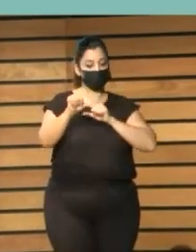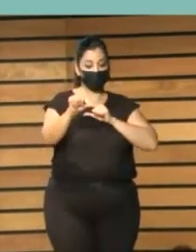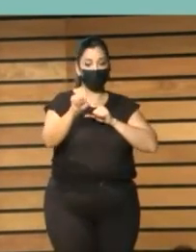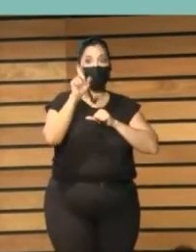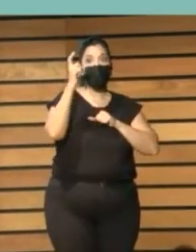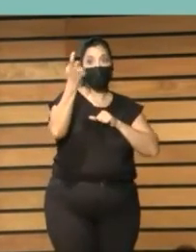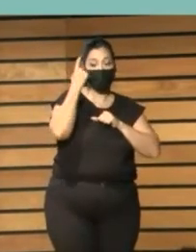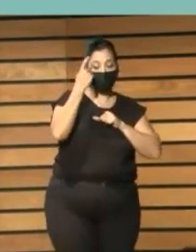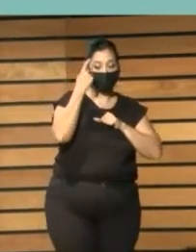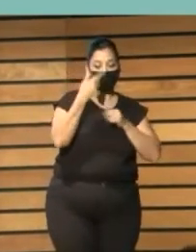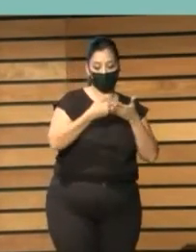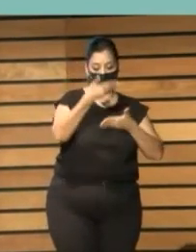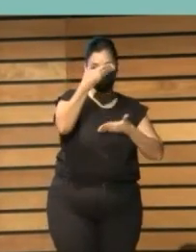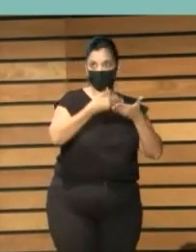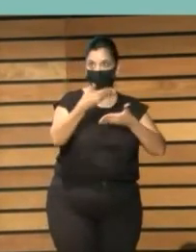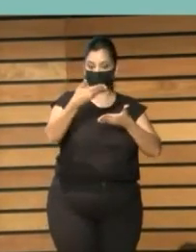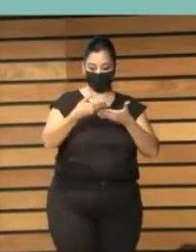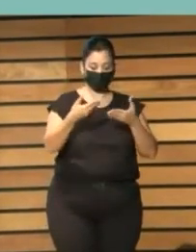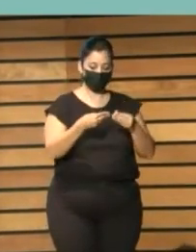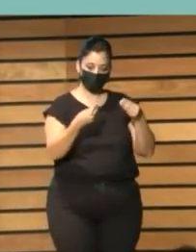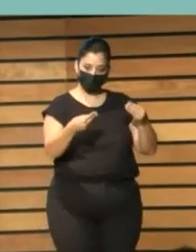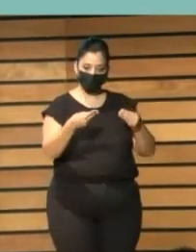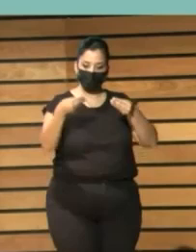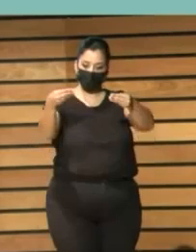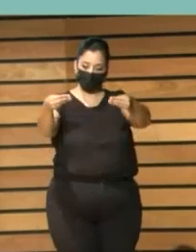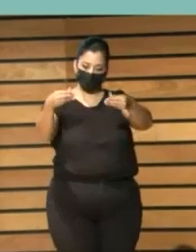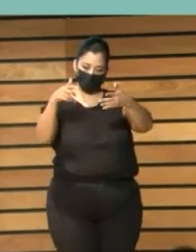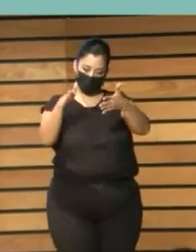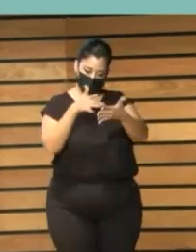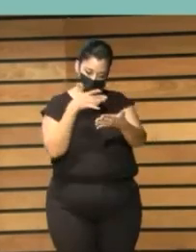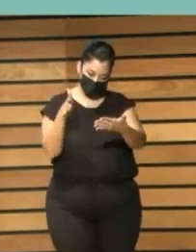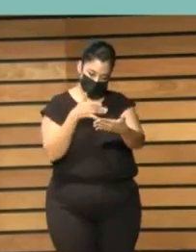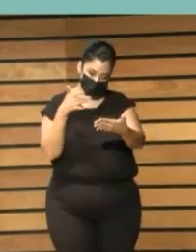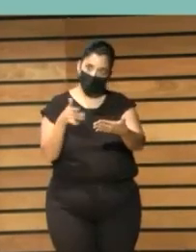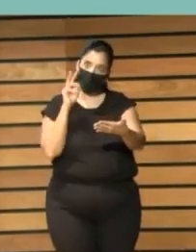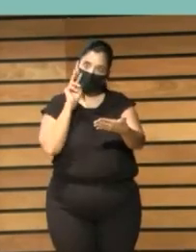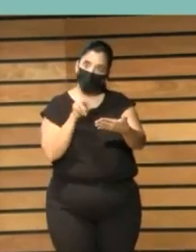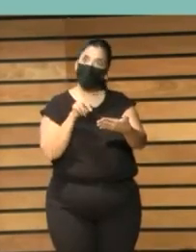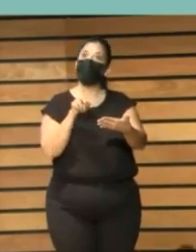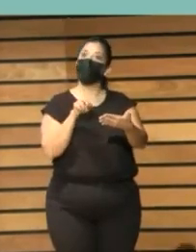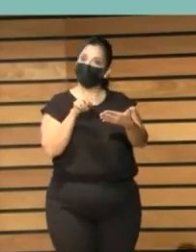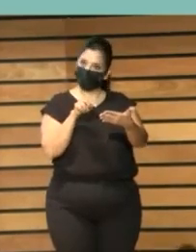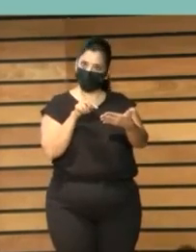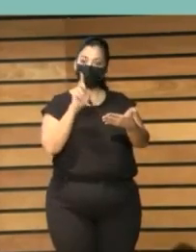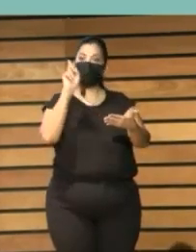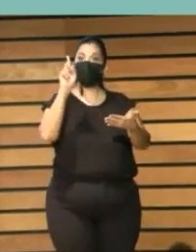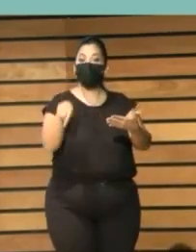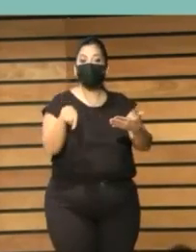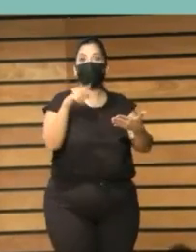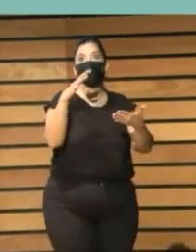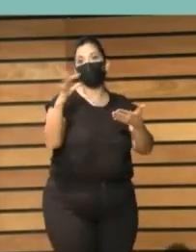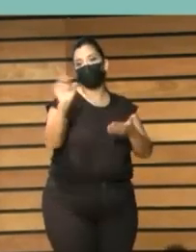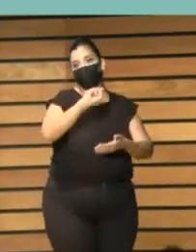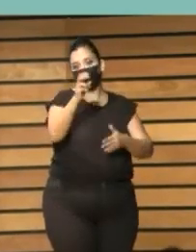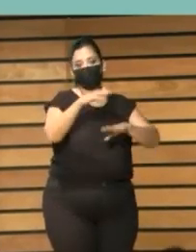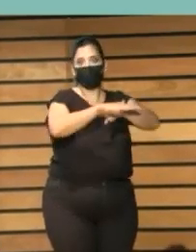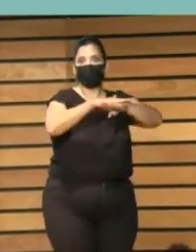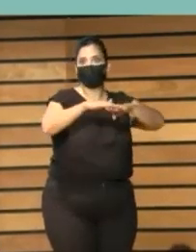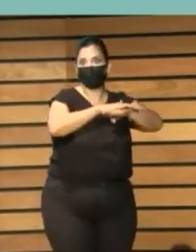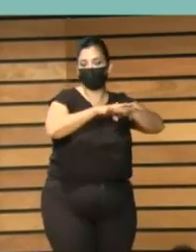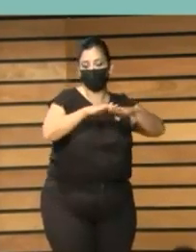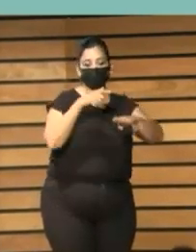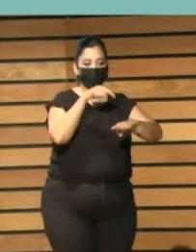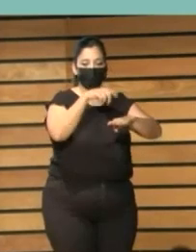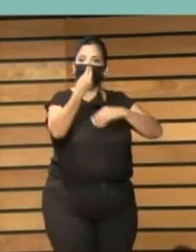y después en estas plataformas virtuales donde usaban todo tipo de herramientas, nos muestran las primeras